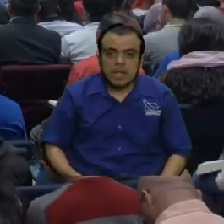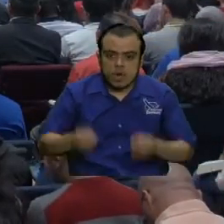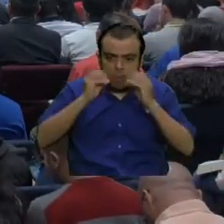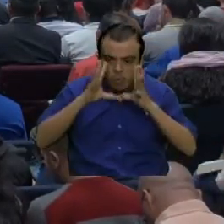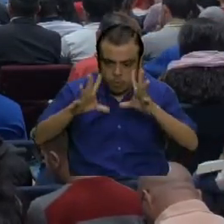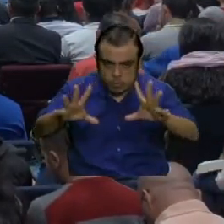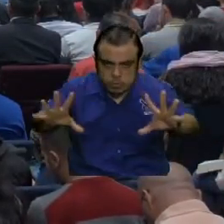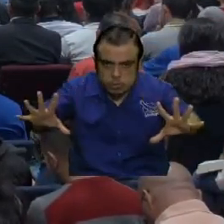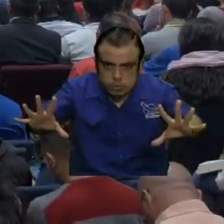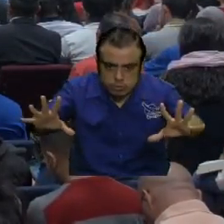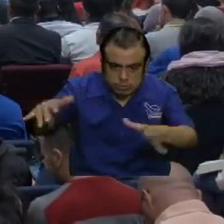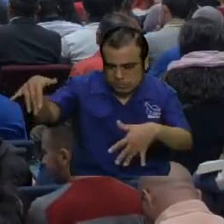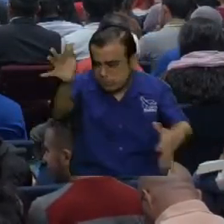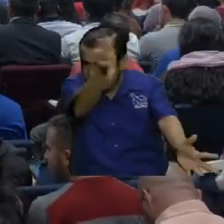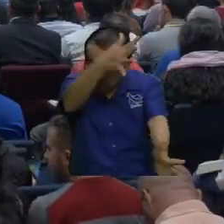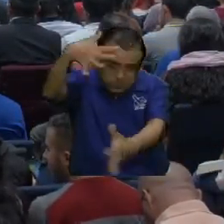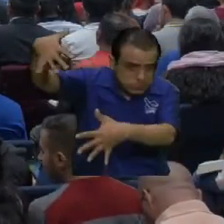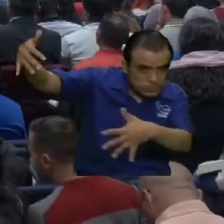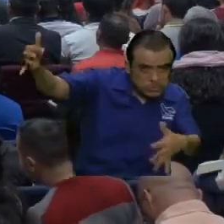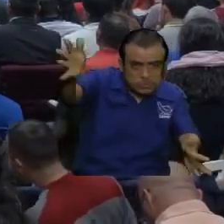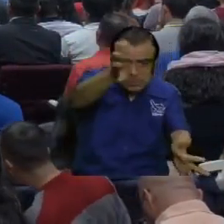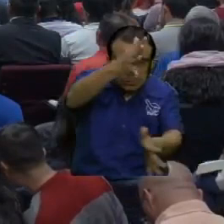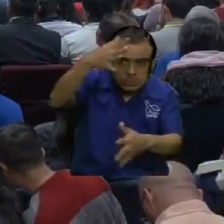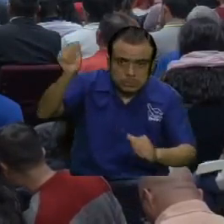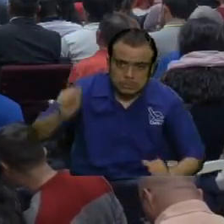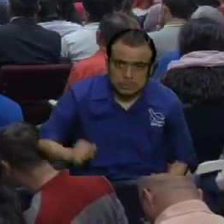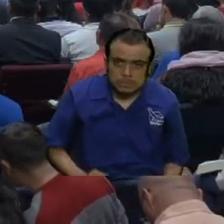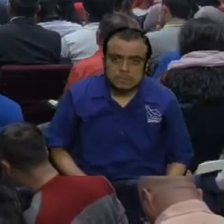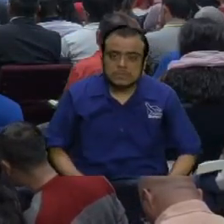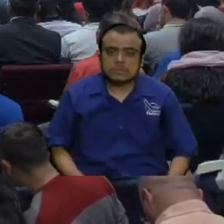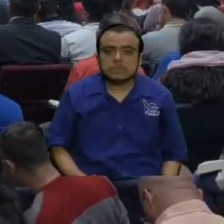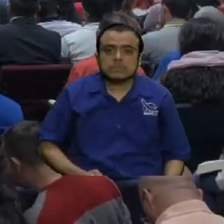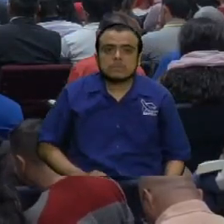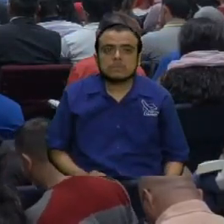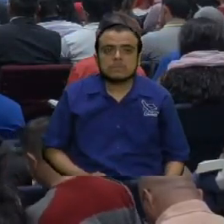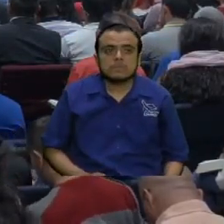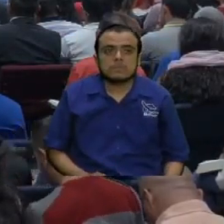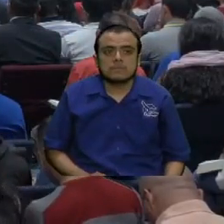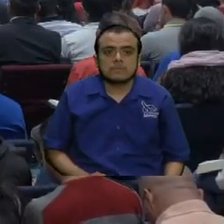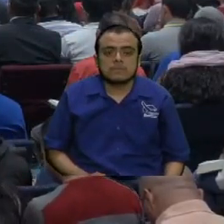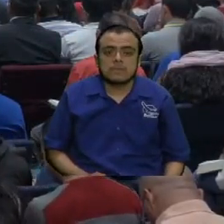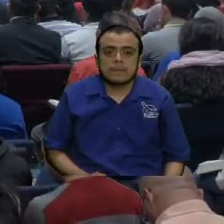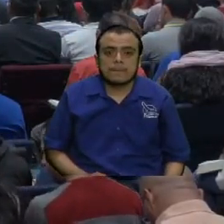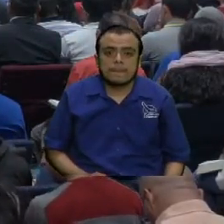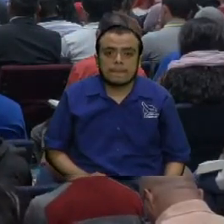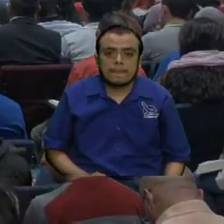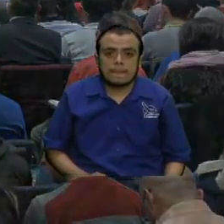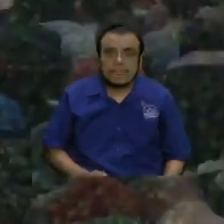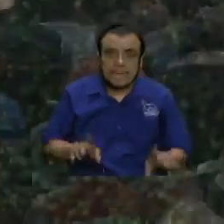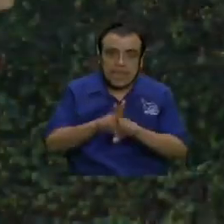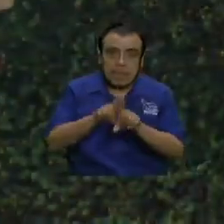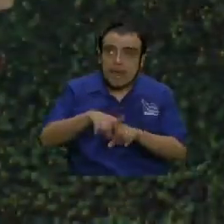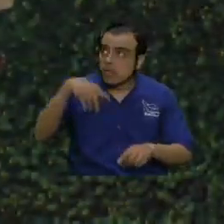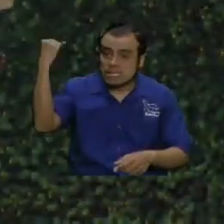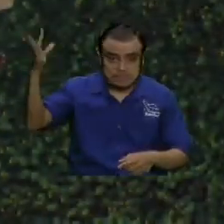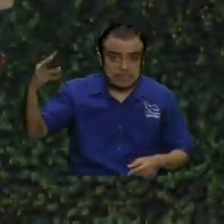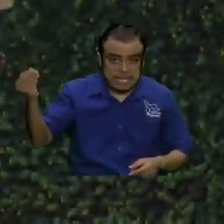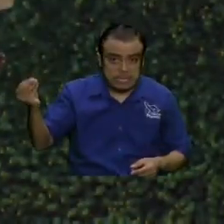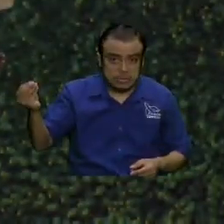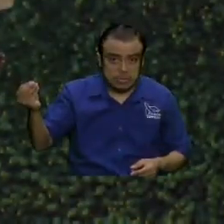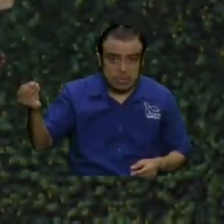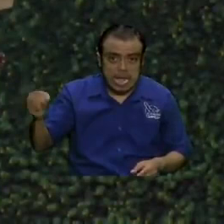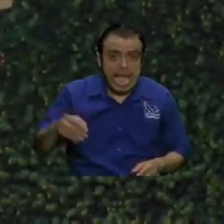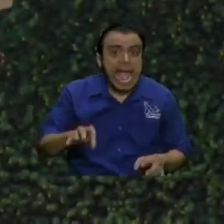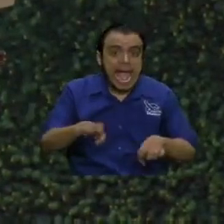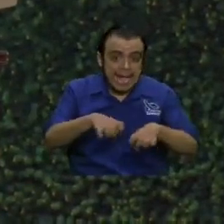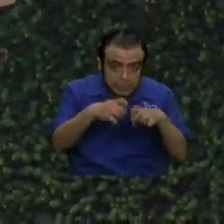Y estas dos palabras se pueden traducir tanto como viento, así mismo como espíritus. Entonces,